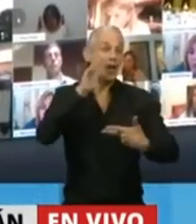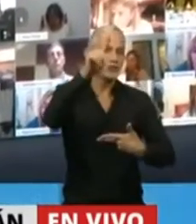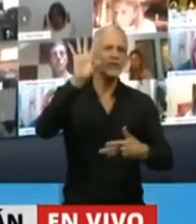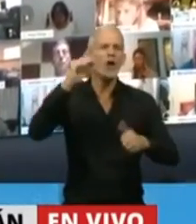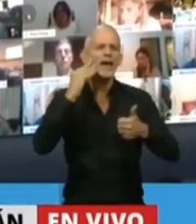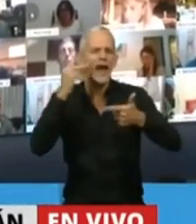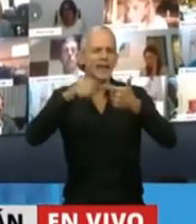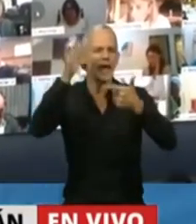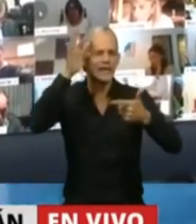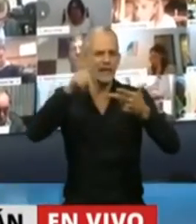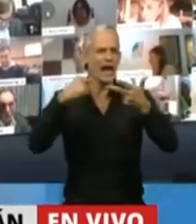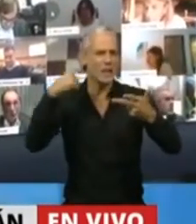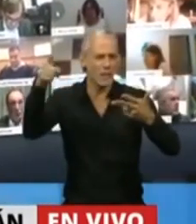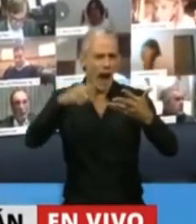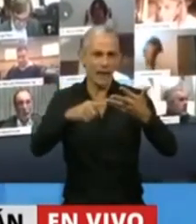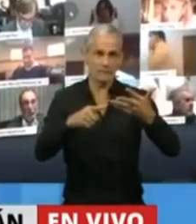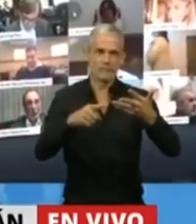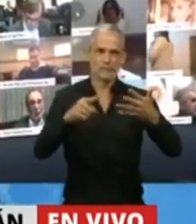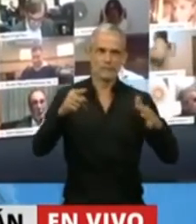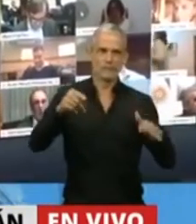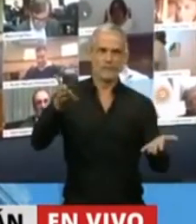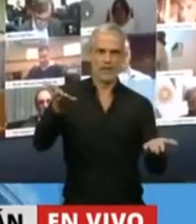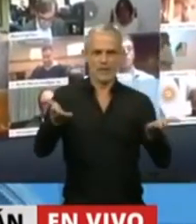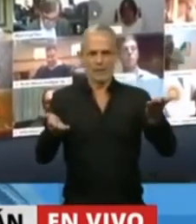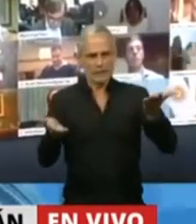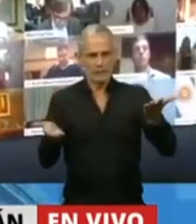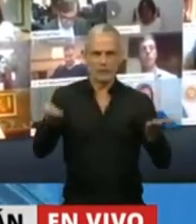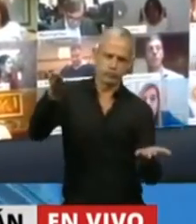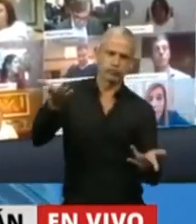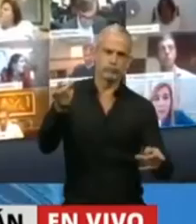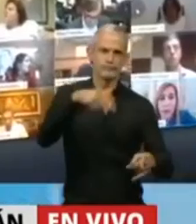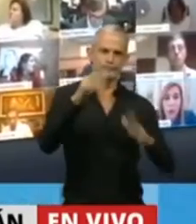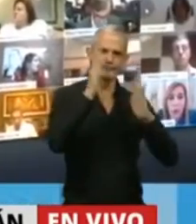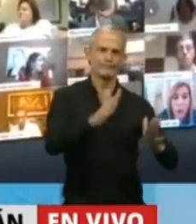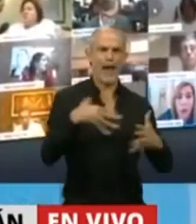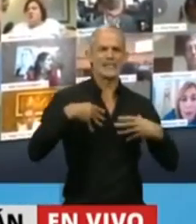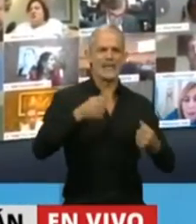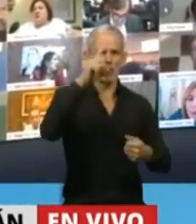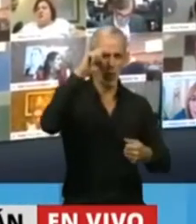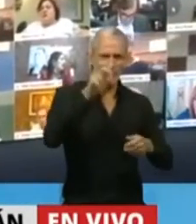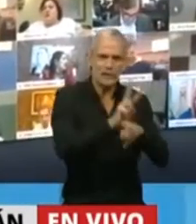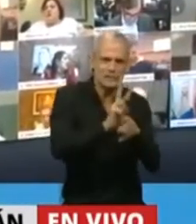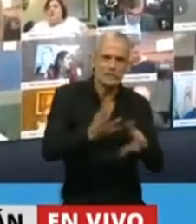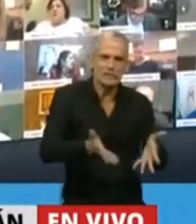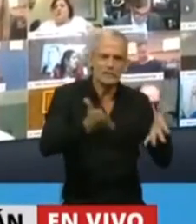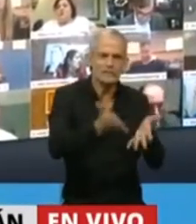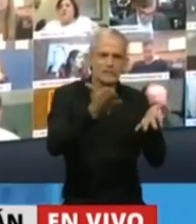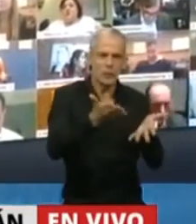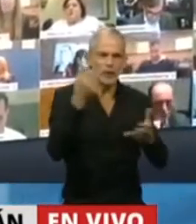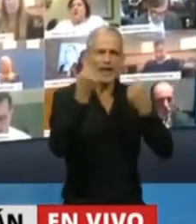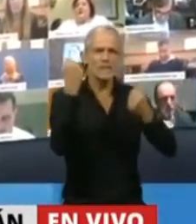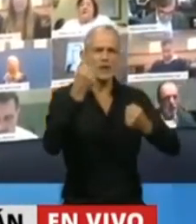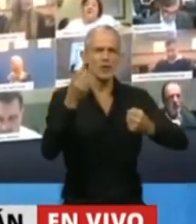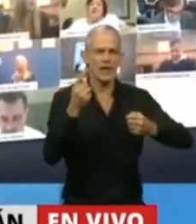Inglaterra, de Italia, de España, han tenido que desandar ese camino y volcarse nuevamente a lo que es el tema de la salud